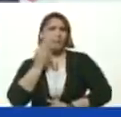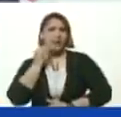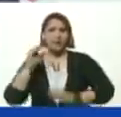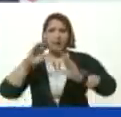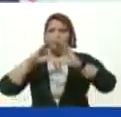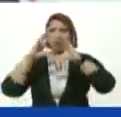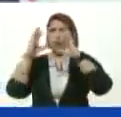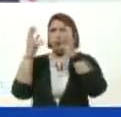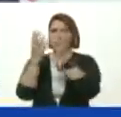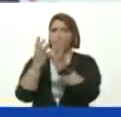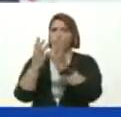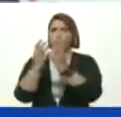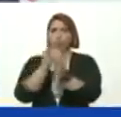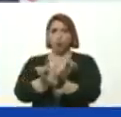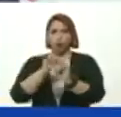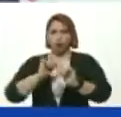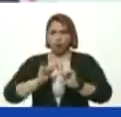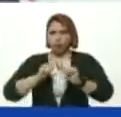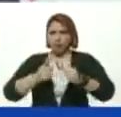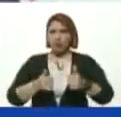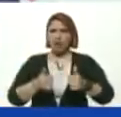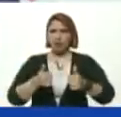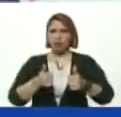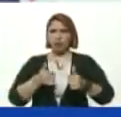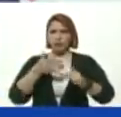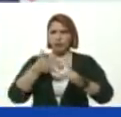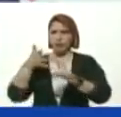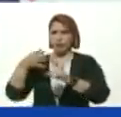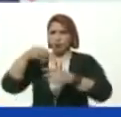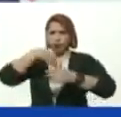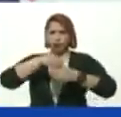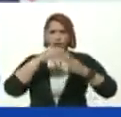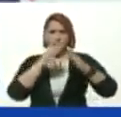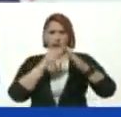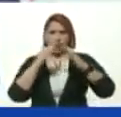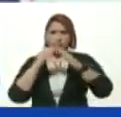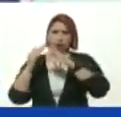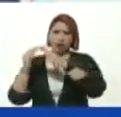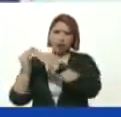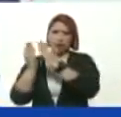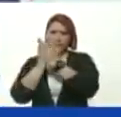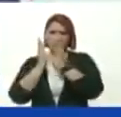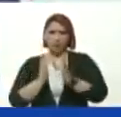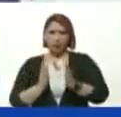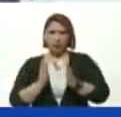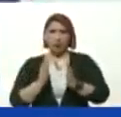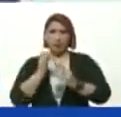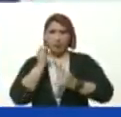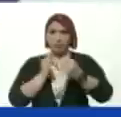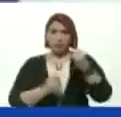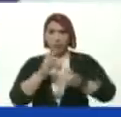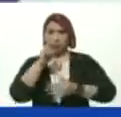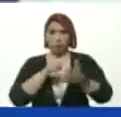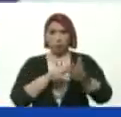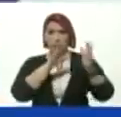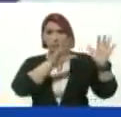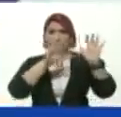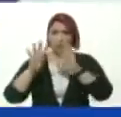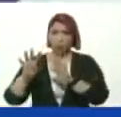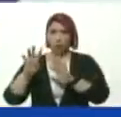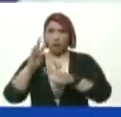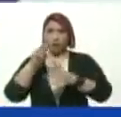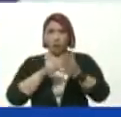mundo Ya en la marcha Y terminamos El año escolar Dos mil diecinueve Dos mil veinte En